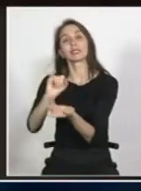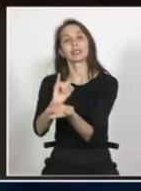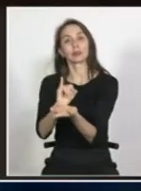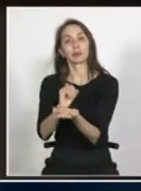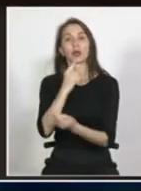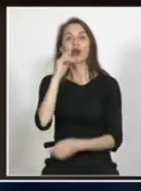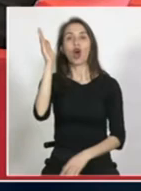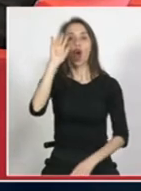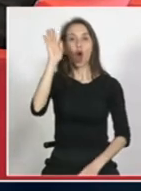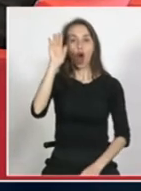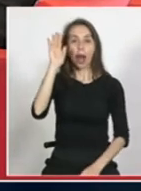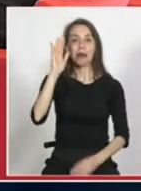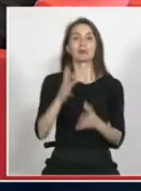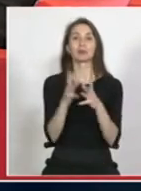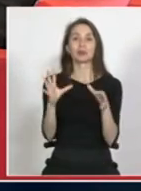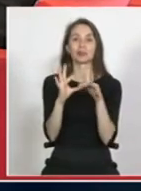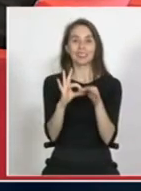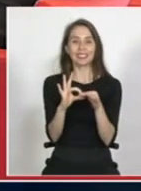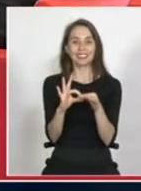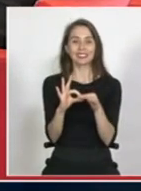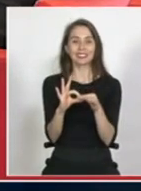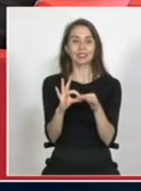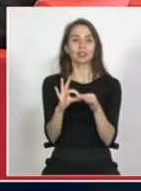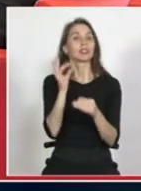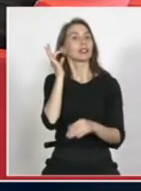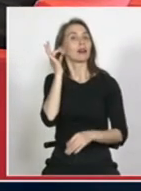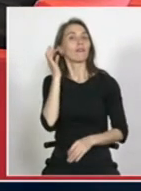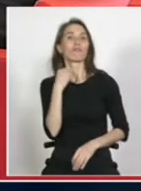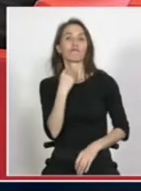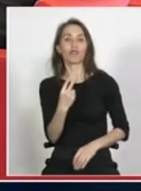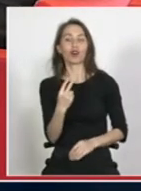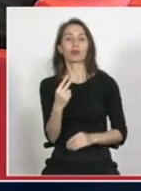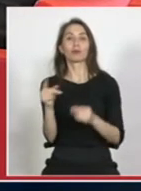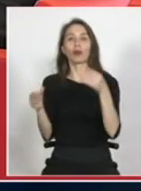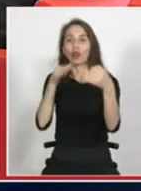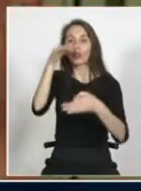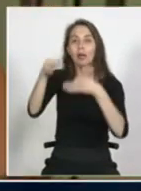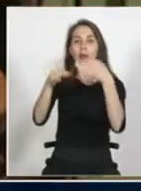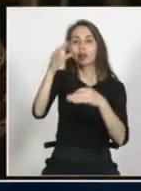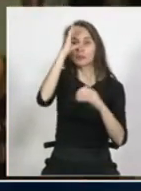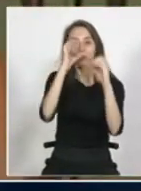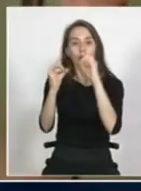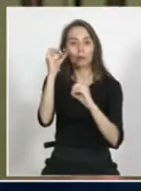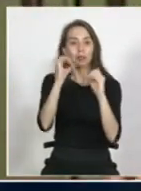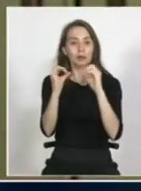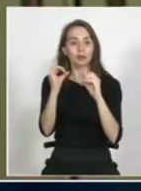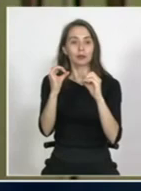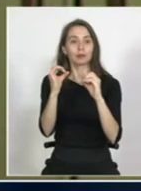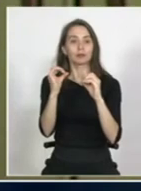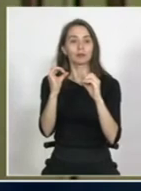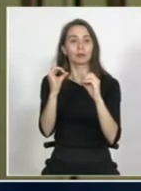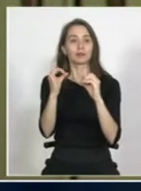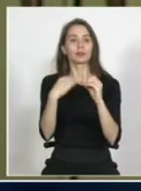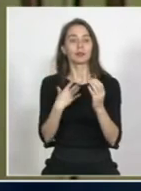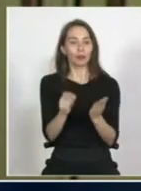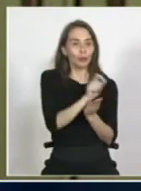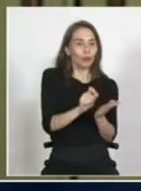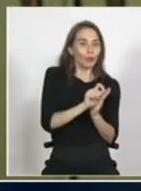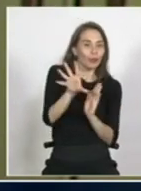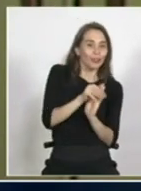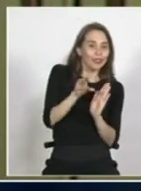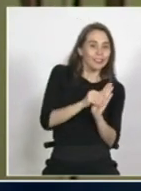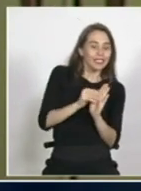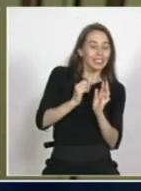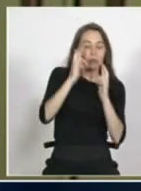hola muchas gracias por todos sus comentarios y sus opiniones lo valoro mucho tomé muchos apuntes para